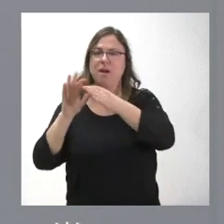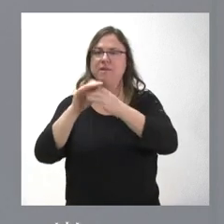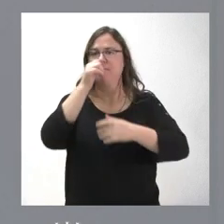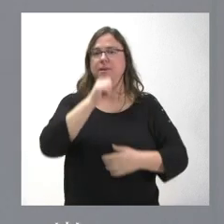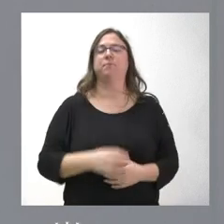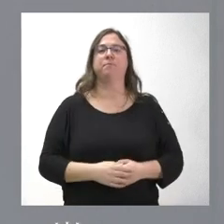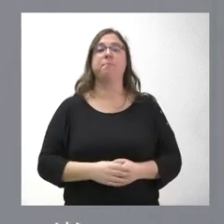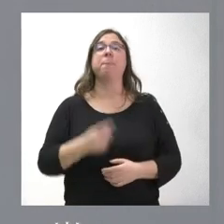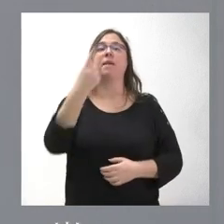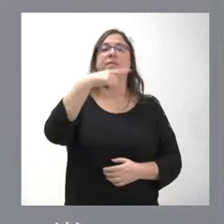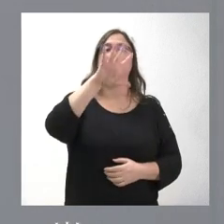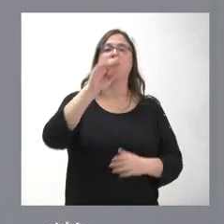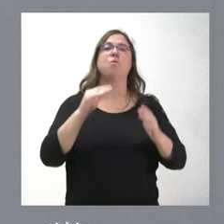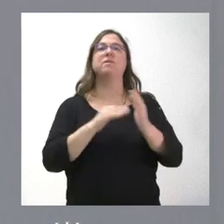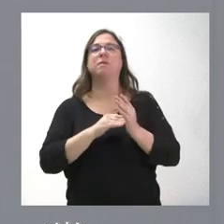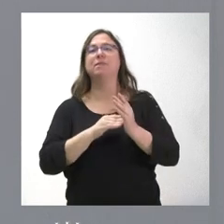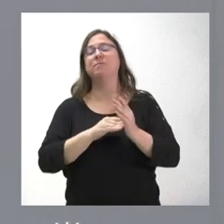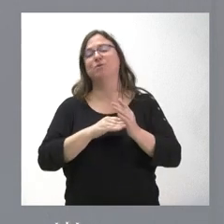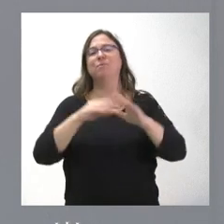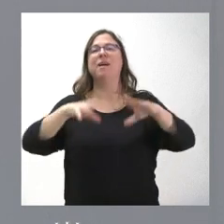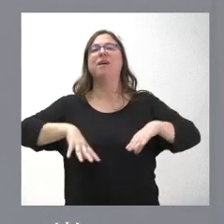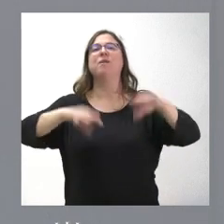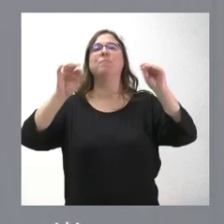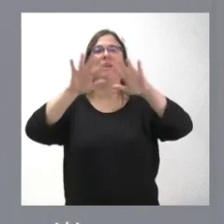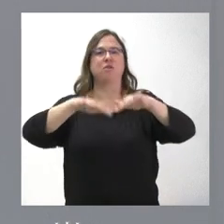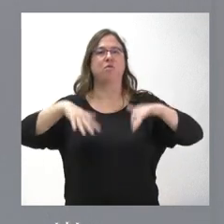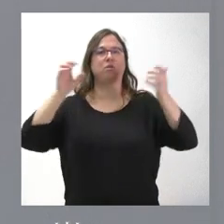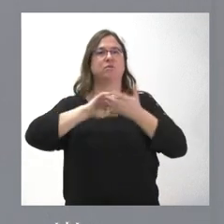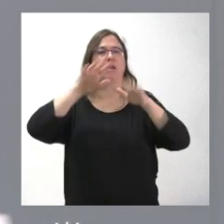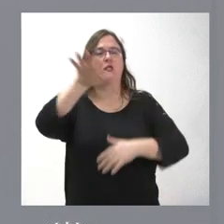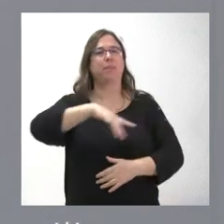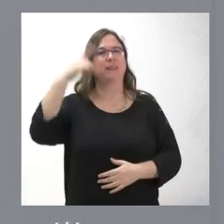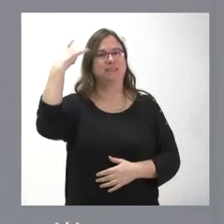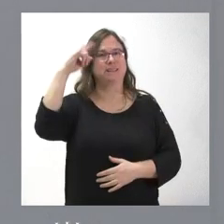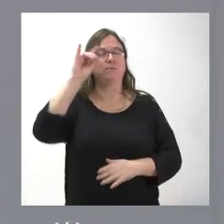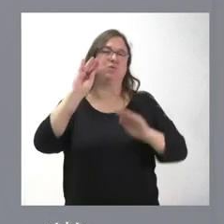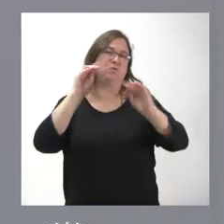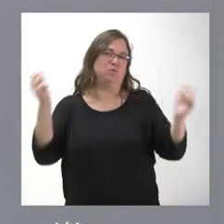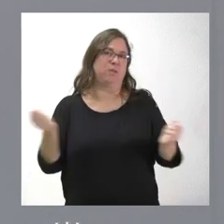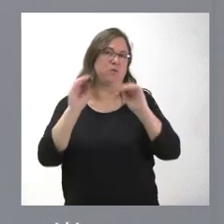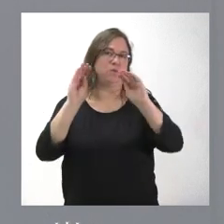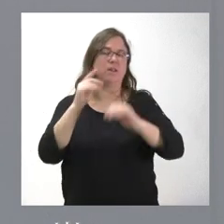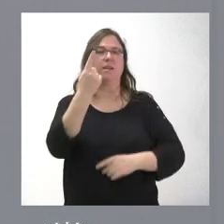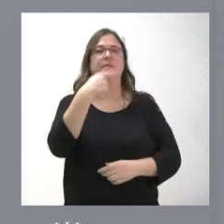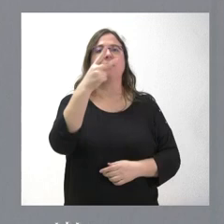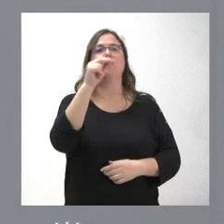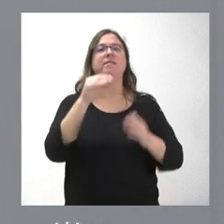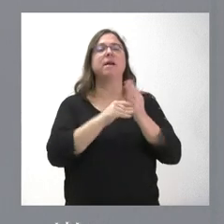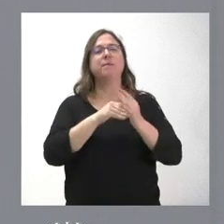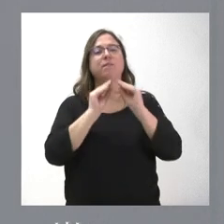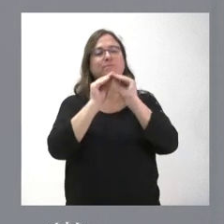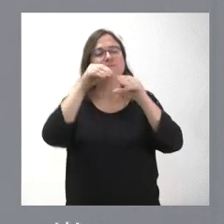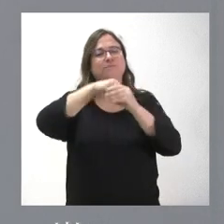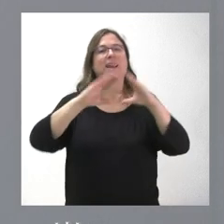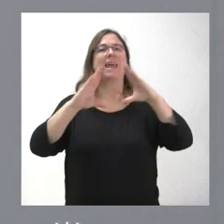150.000 euros para la actividad del plazo de congresos de Castilla y León, que está ubicado en Salamanca, para sus actuaciones. 120.000 euros para intervenciones